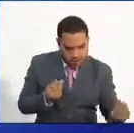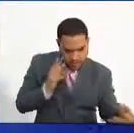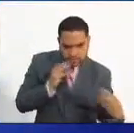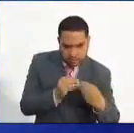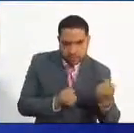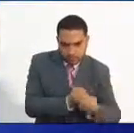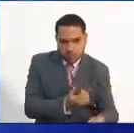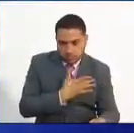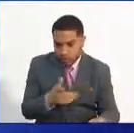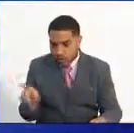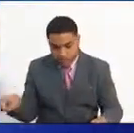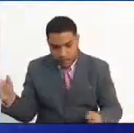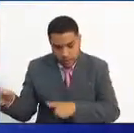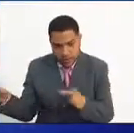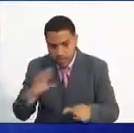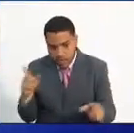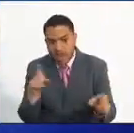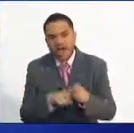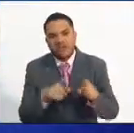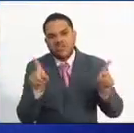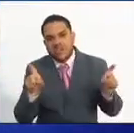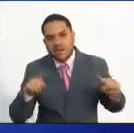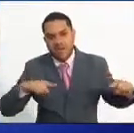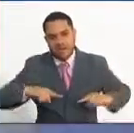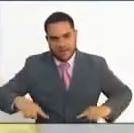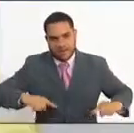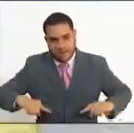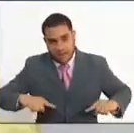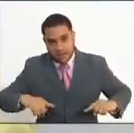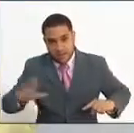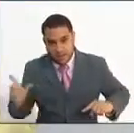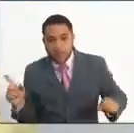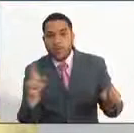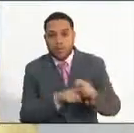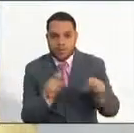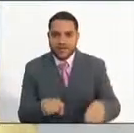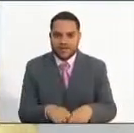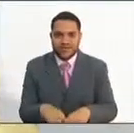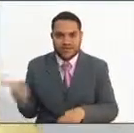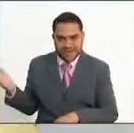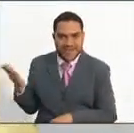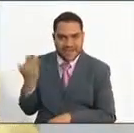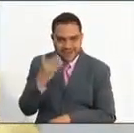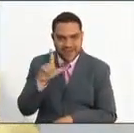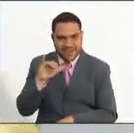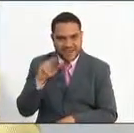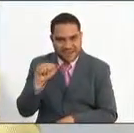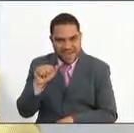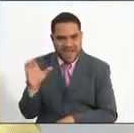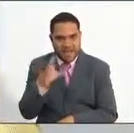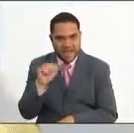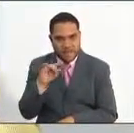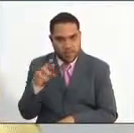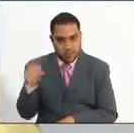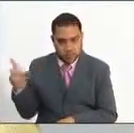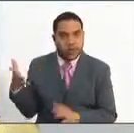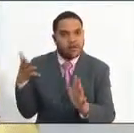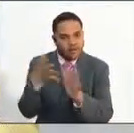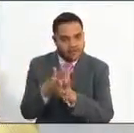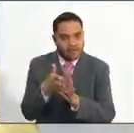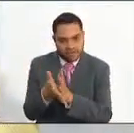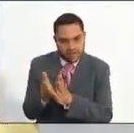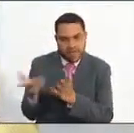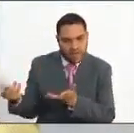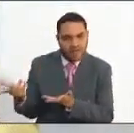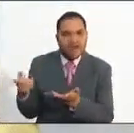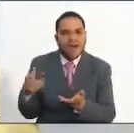de personal en cargos de carrera administrativa. Es el caso de Lina Acapurro que lo ha compartido con nosotros en Administración